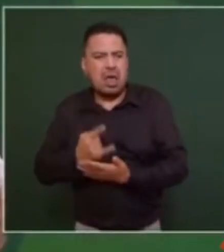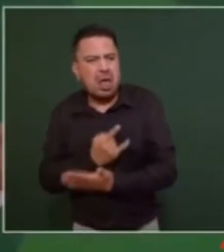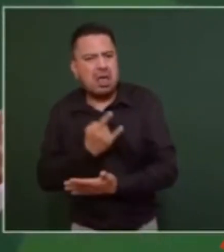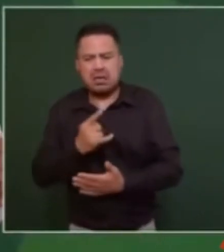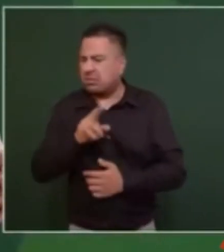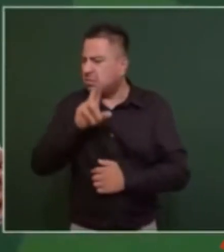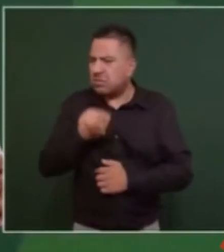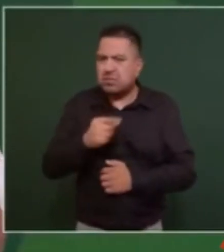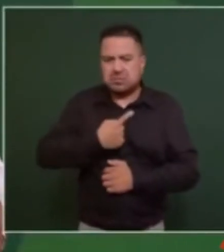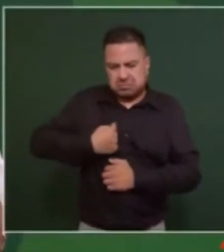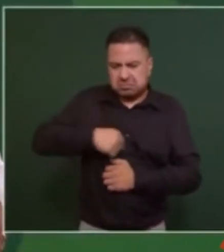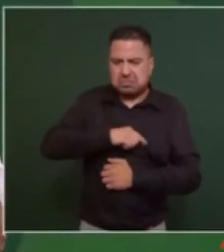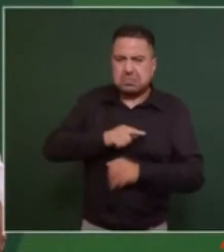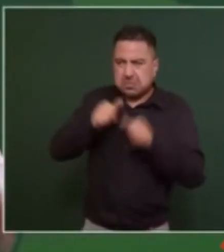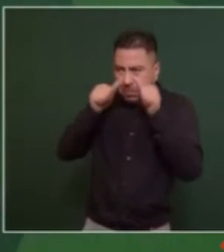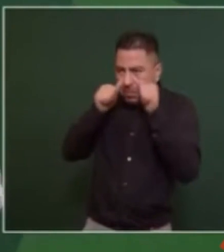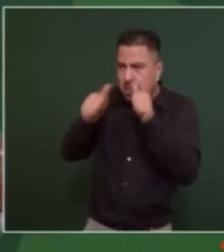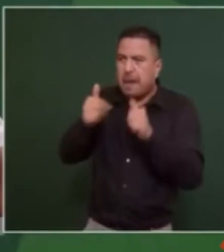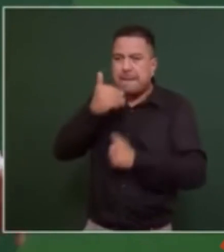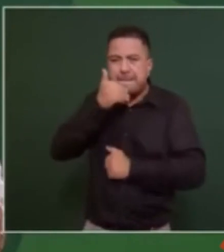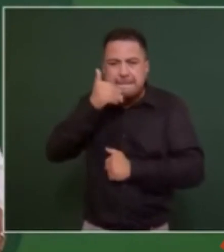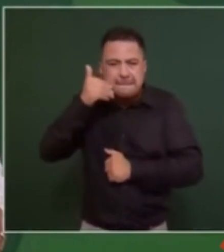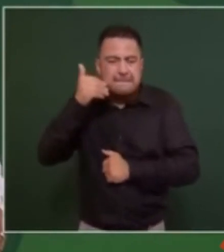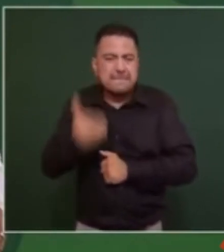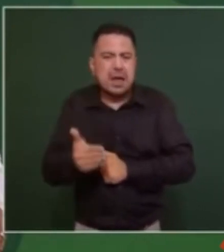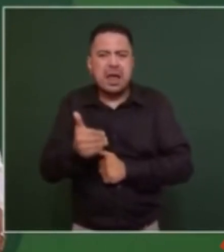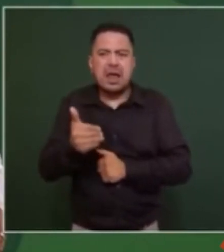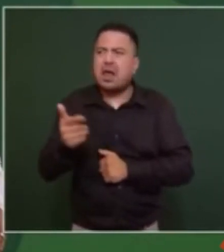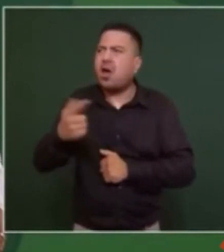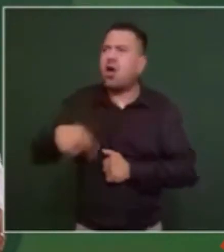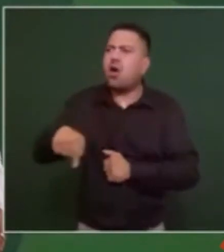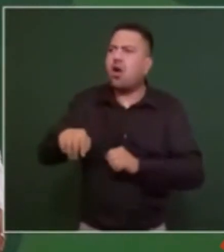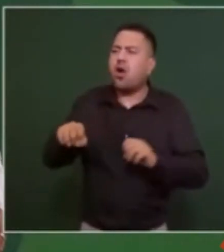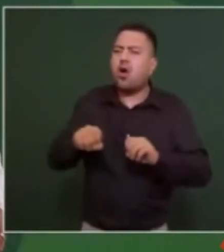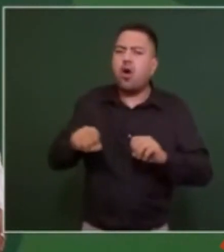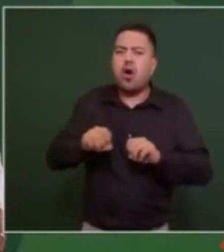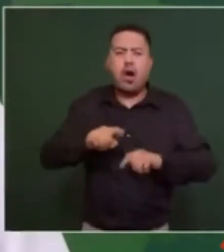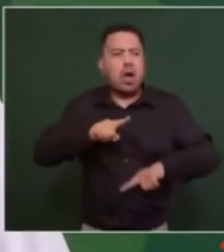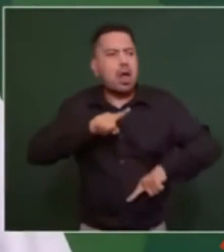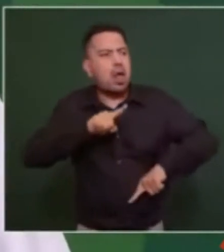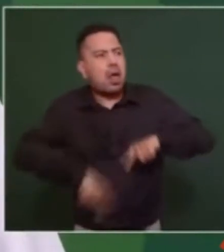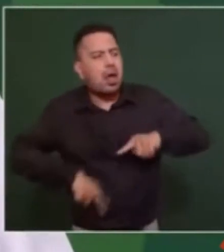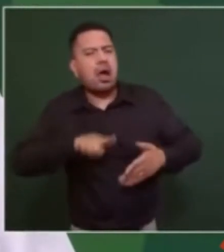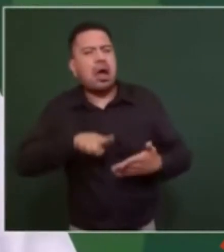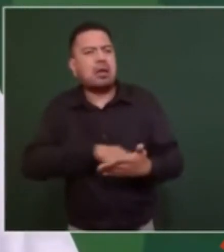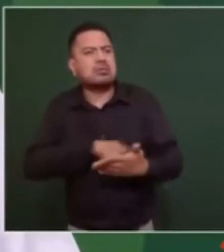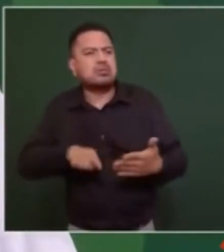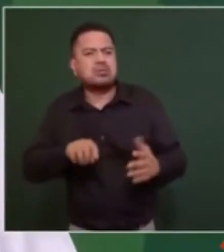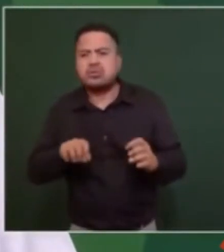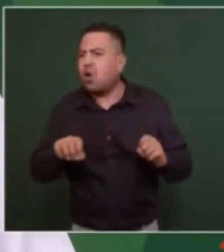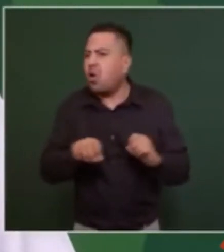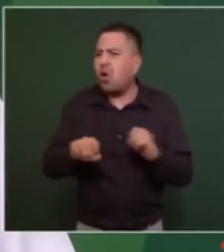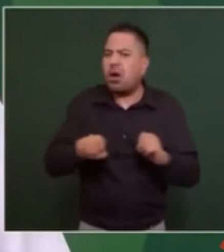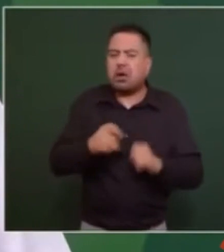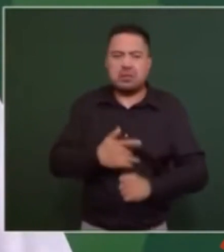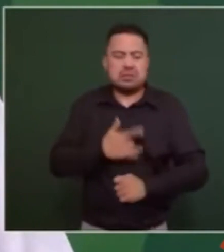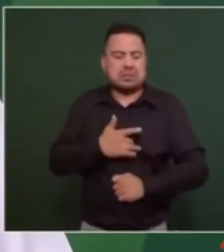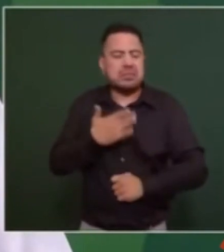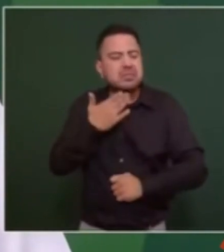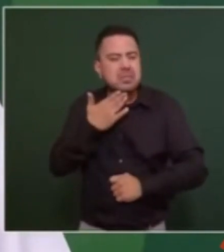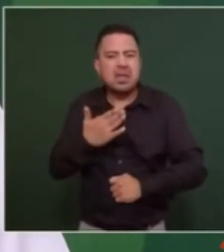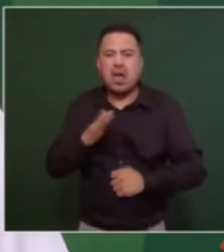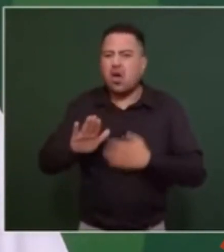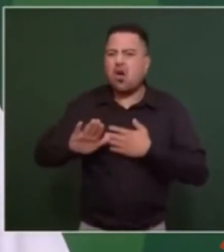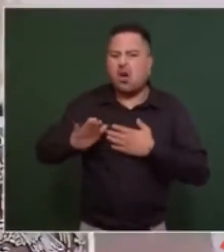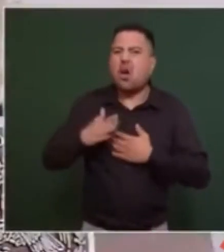Vamos a cumplir satisfactoriamente. Nadie canceló y eso les reitero, es una enorme satisfacción y un gran